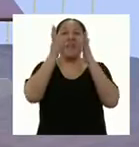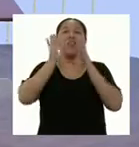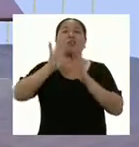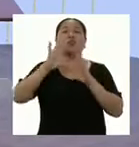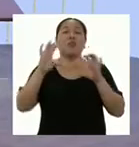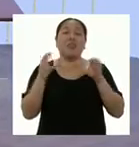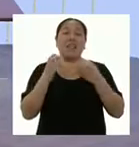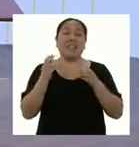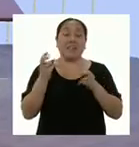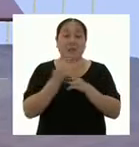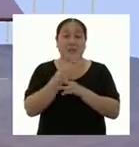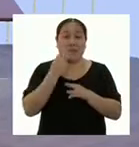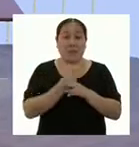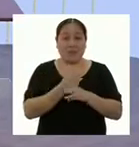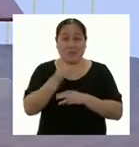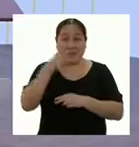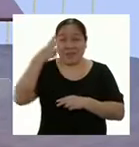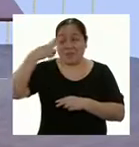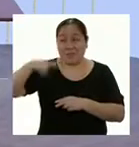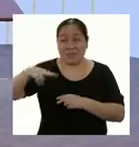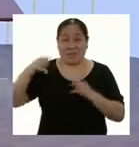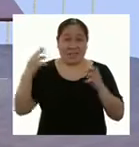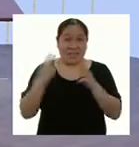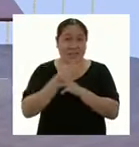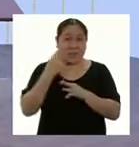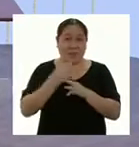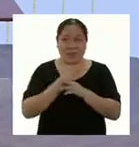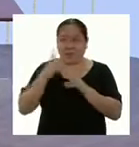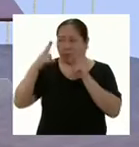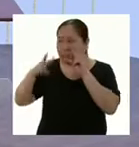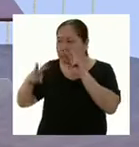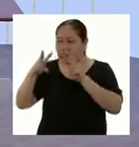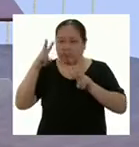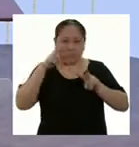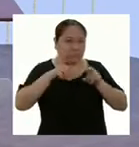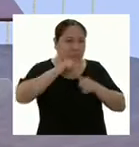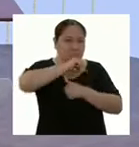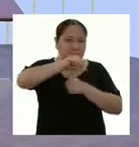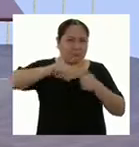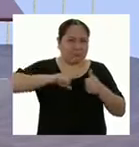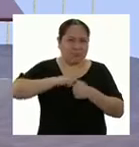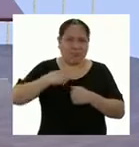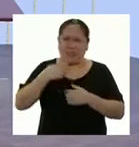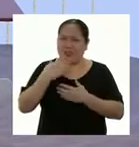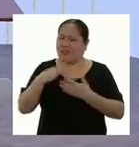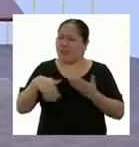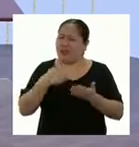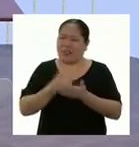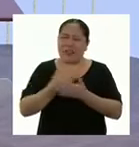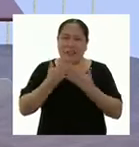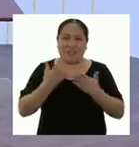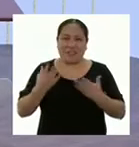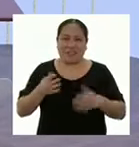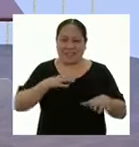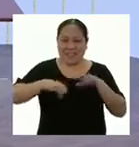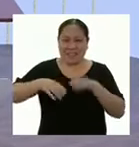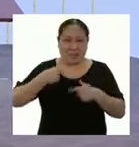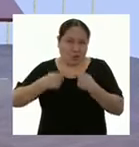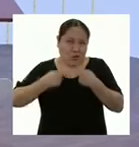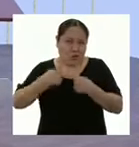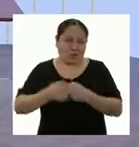clases de matemática. Se han dado cuenta que la matemática está en todos lados. En cada actividad diaria que realicemos está presente.